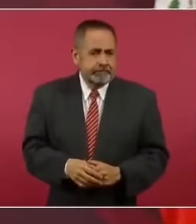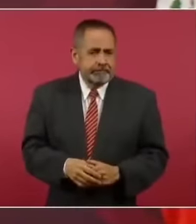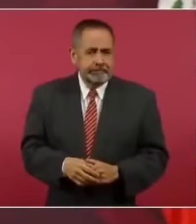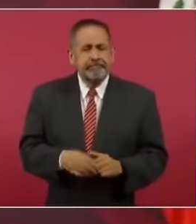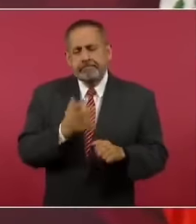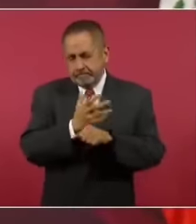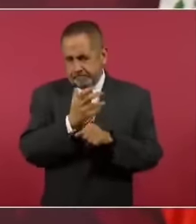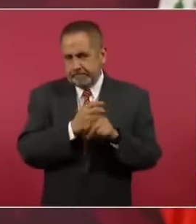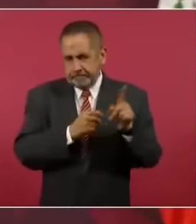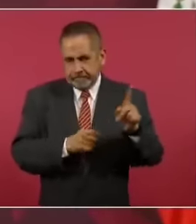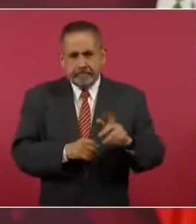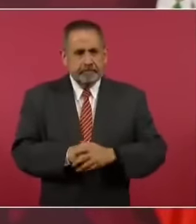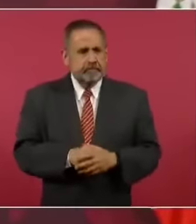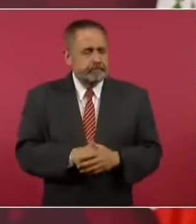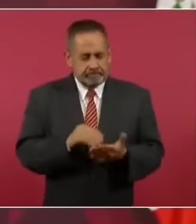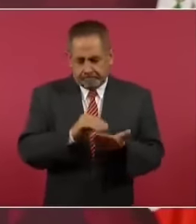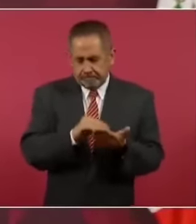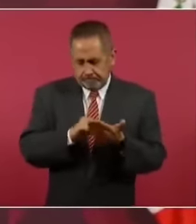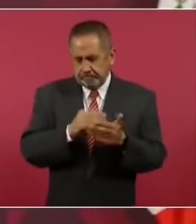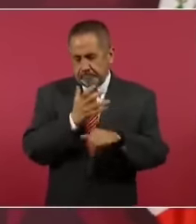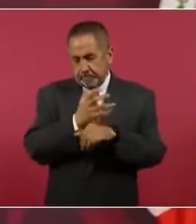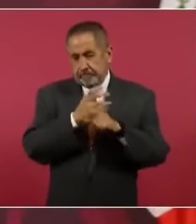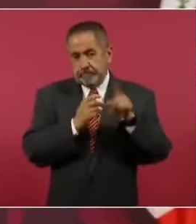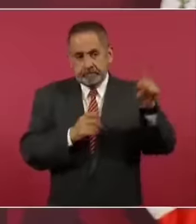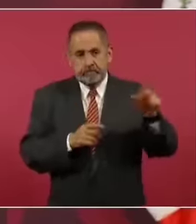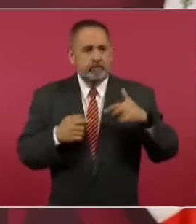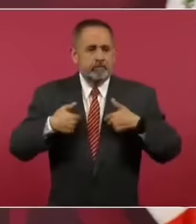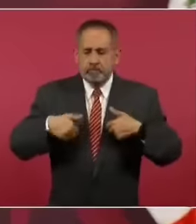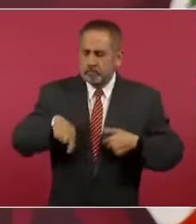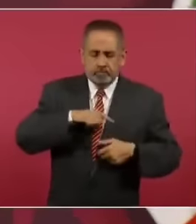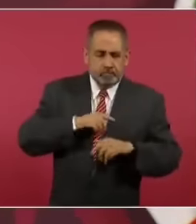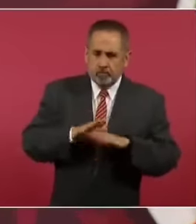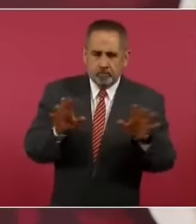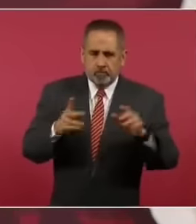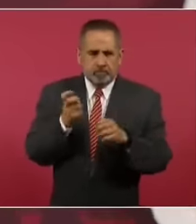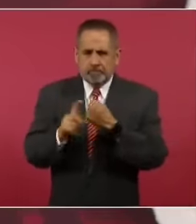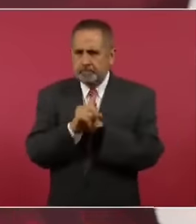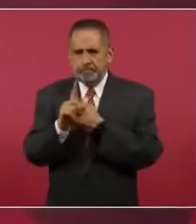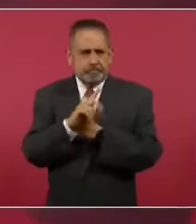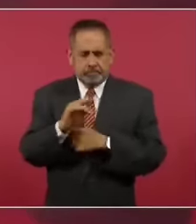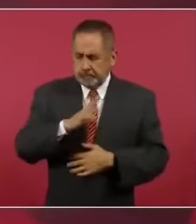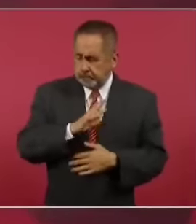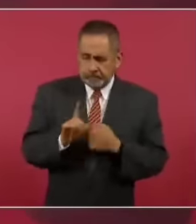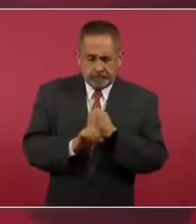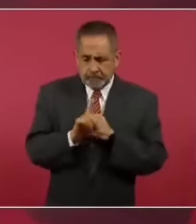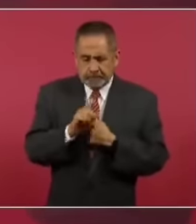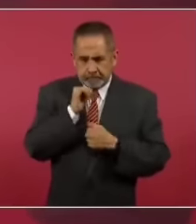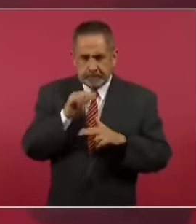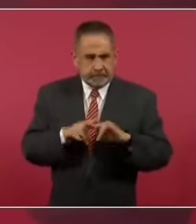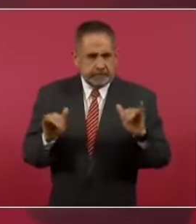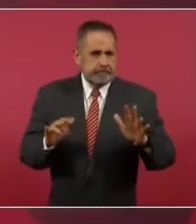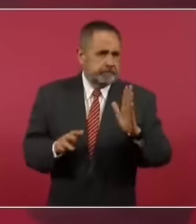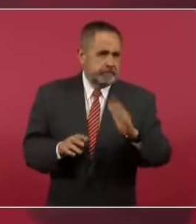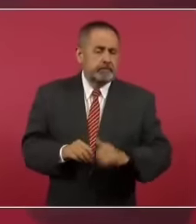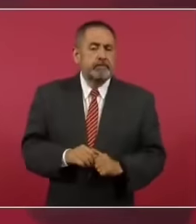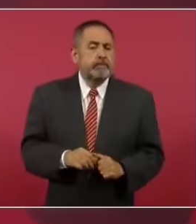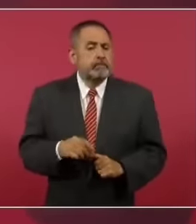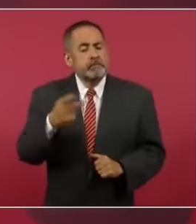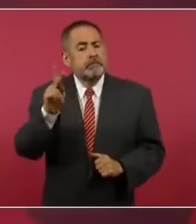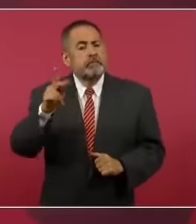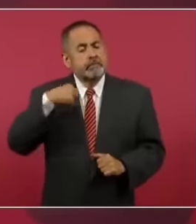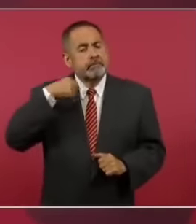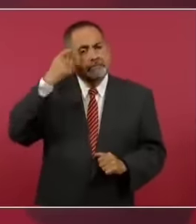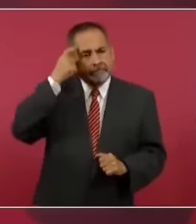Y esto está pasando en Estados Unidos, nosotros no tenemos ese problema afortunadamente, pero el hecho de